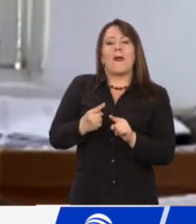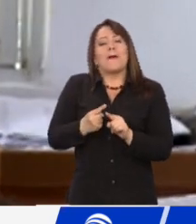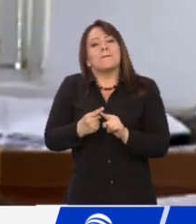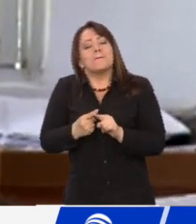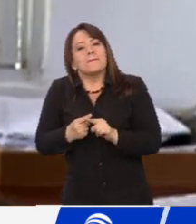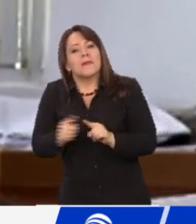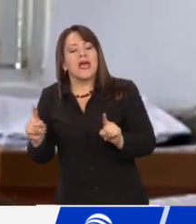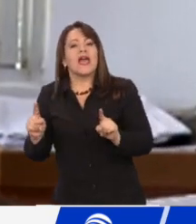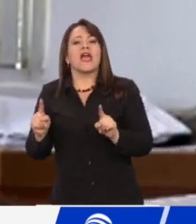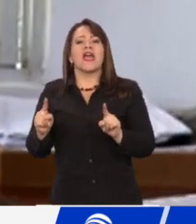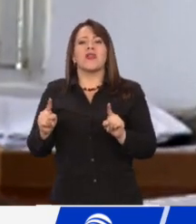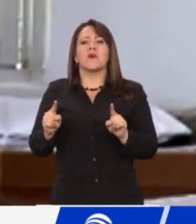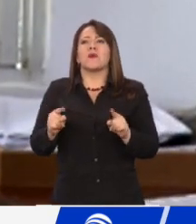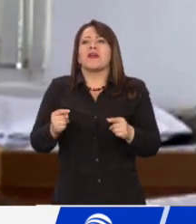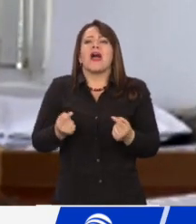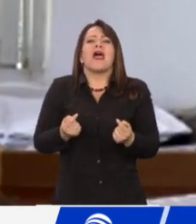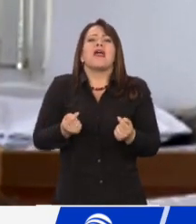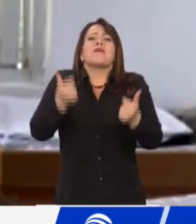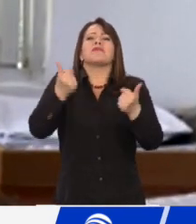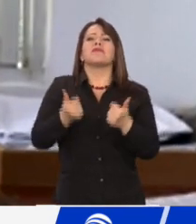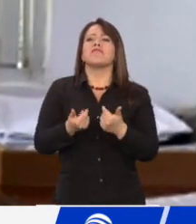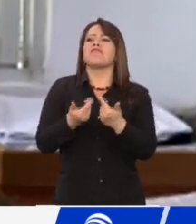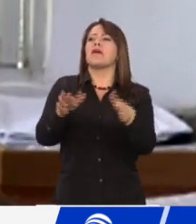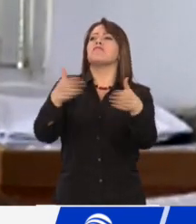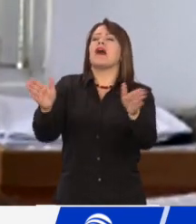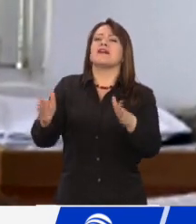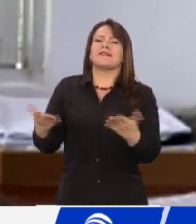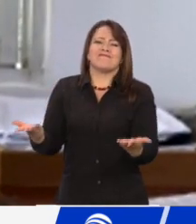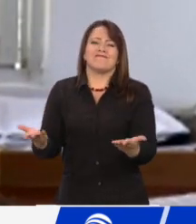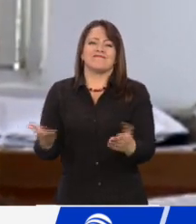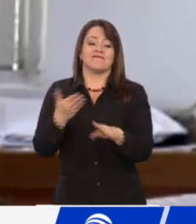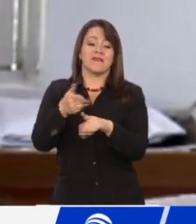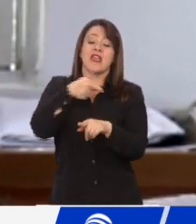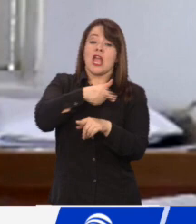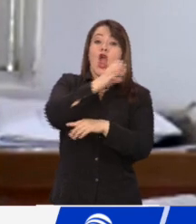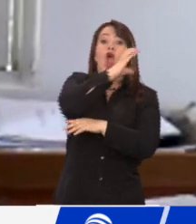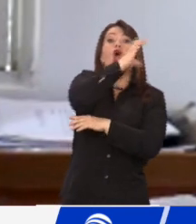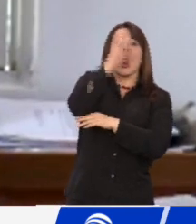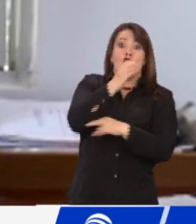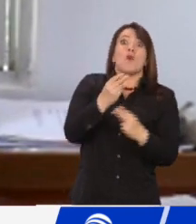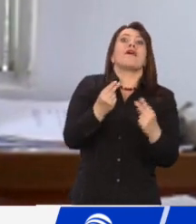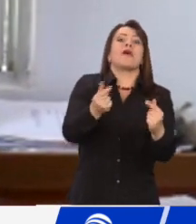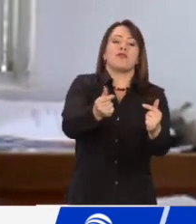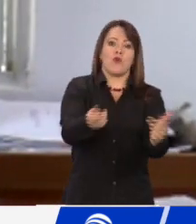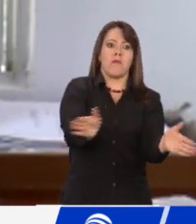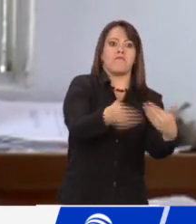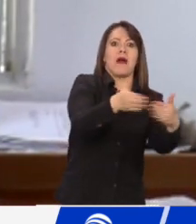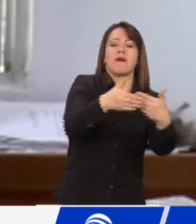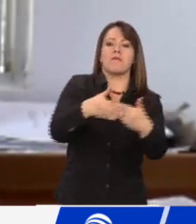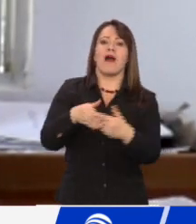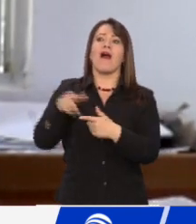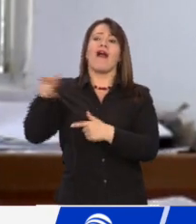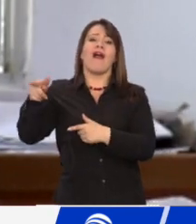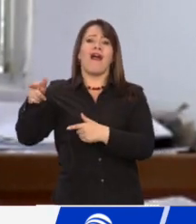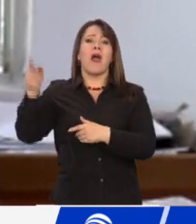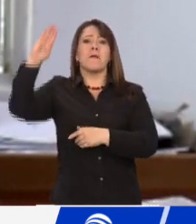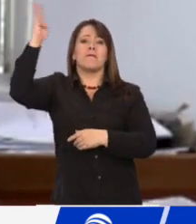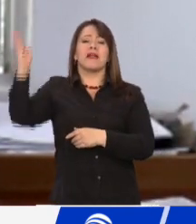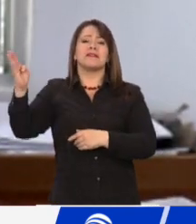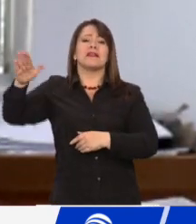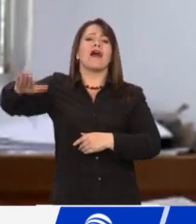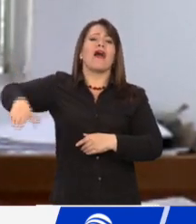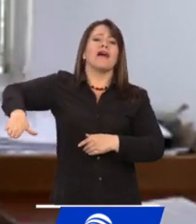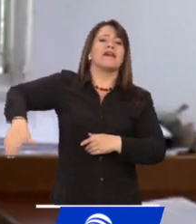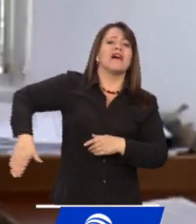efectivas ni tomaron la decisión en el momento que lo hizo Colombia. Si hubiéramos sido articulados, no estuviéramos presentando